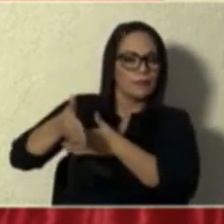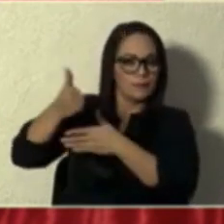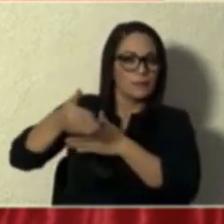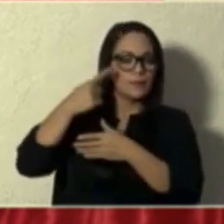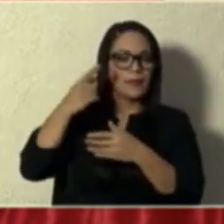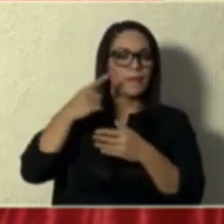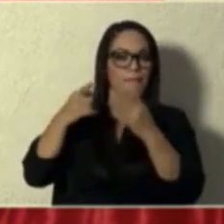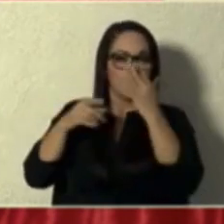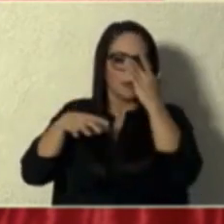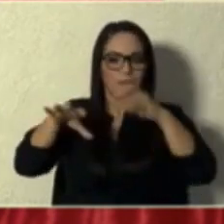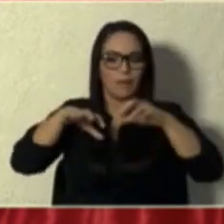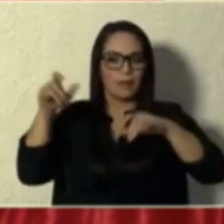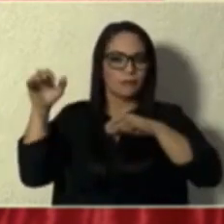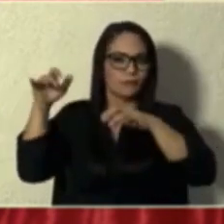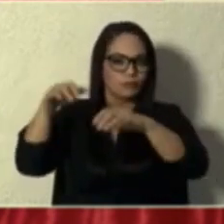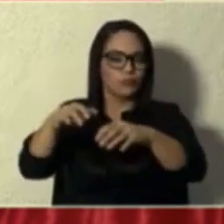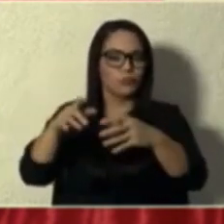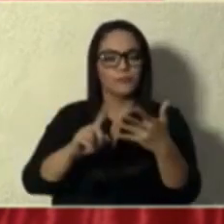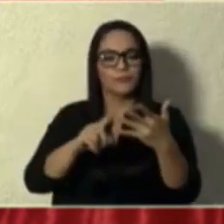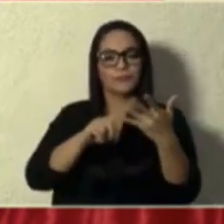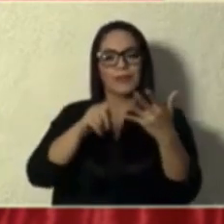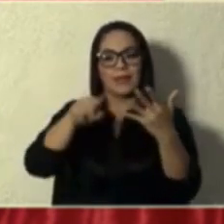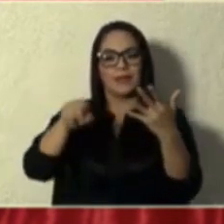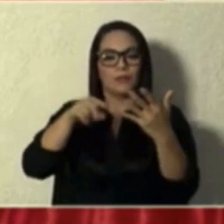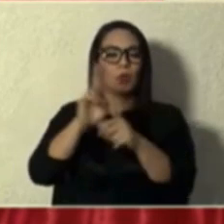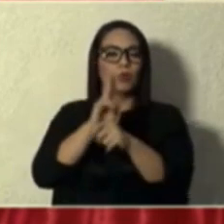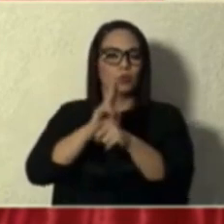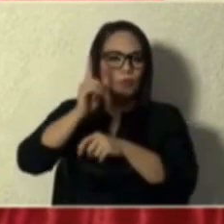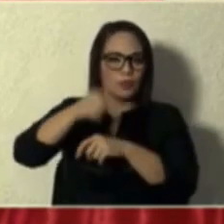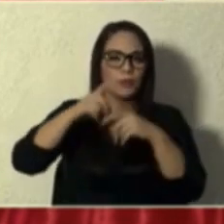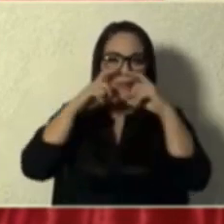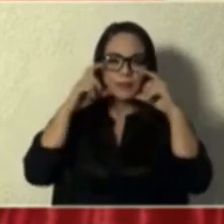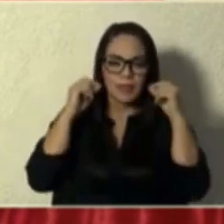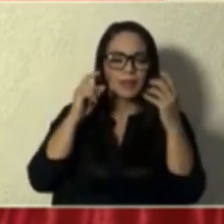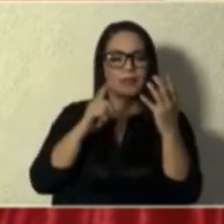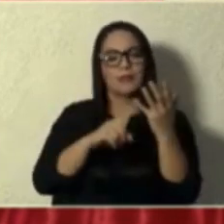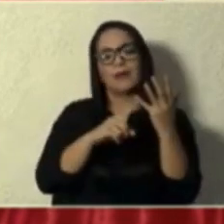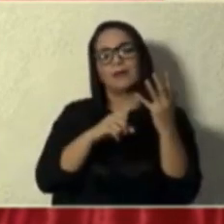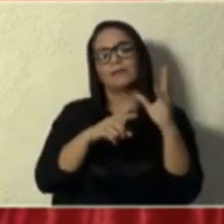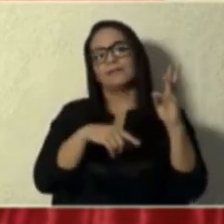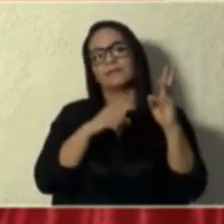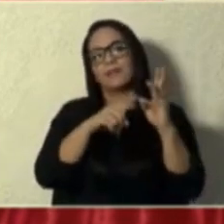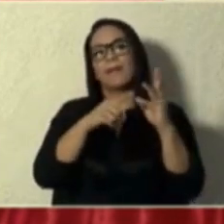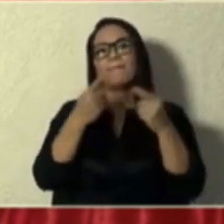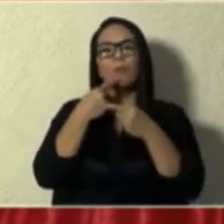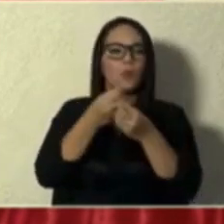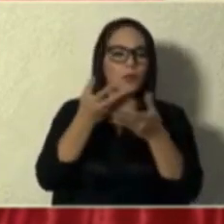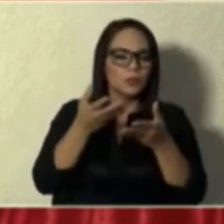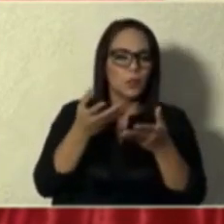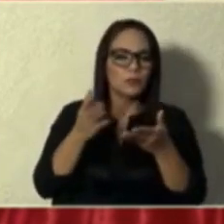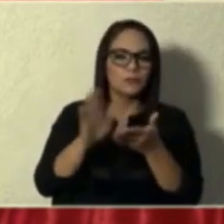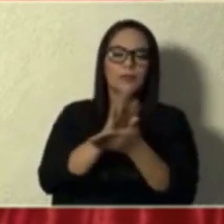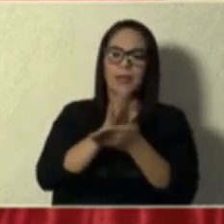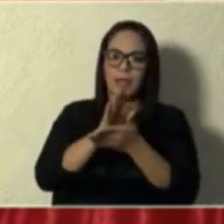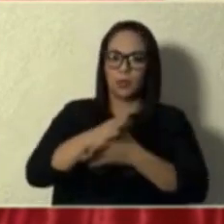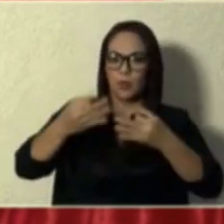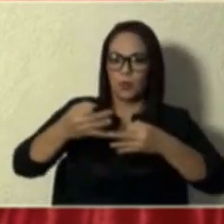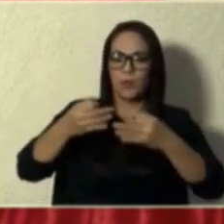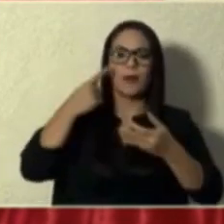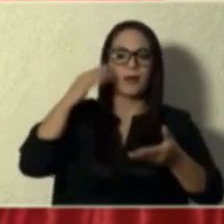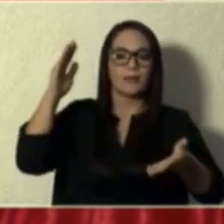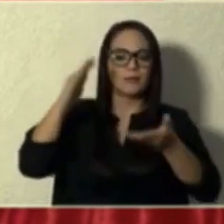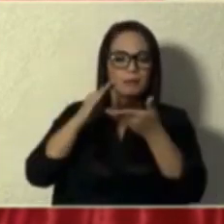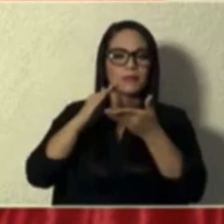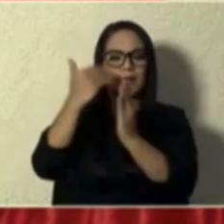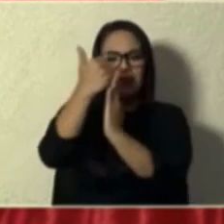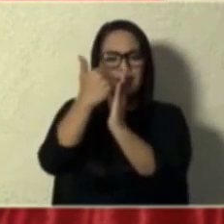eventos masivos. Eliminación del uso obligatorio de la mascarilla. Promulgación del decreto ejecutivo para disminución